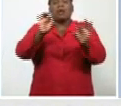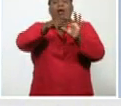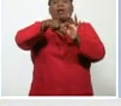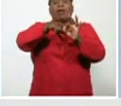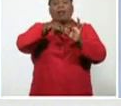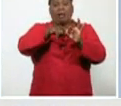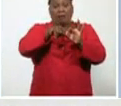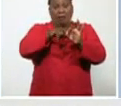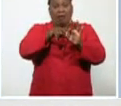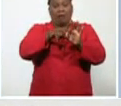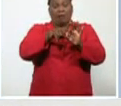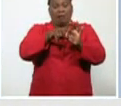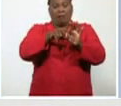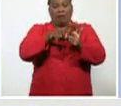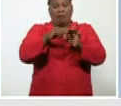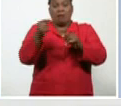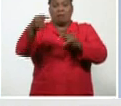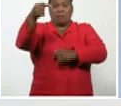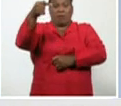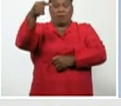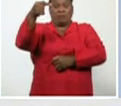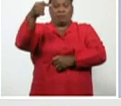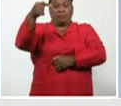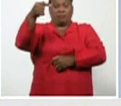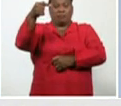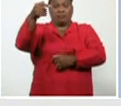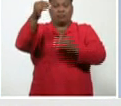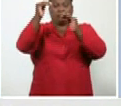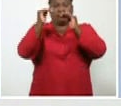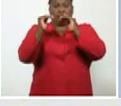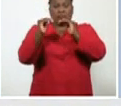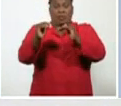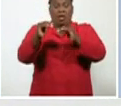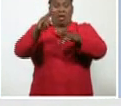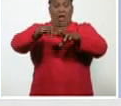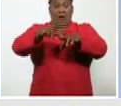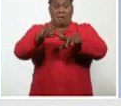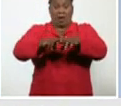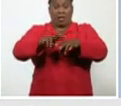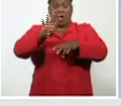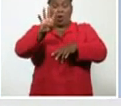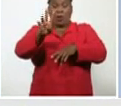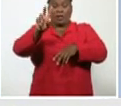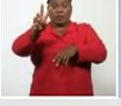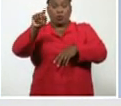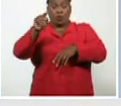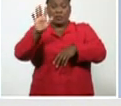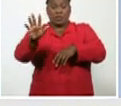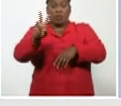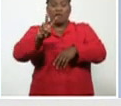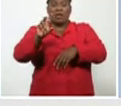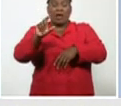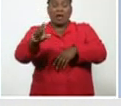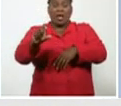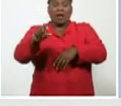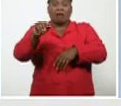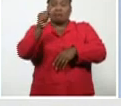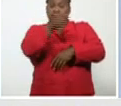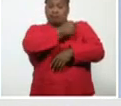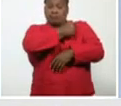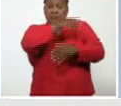en primer lugar, 50,4, La Habana, 42,5, Villacarra, 27,8, Matanzas,